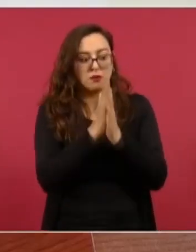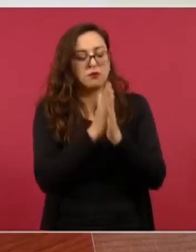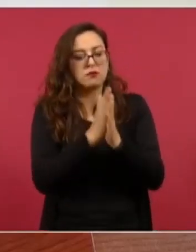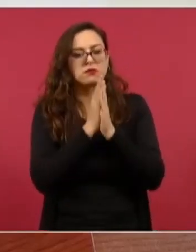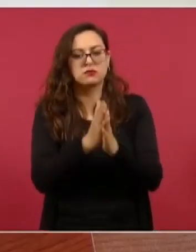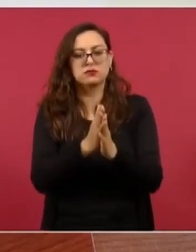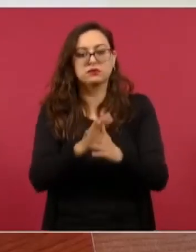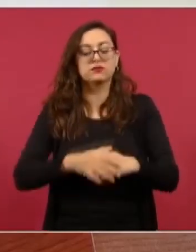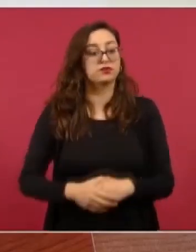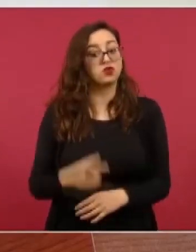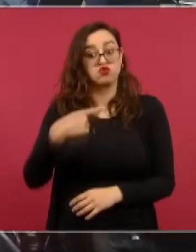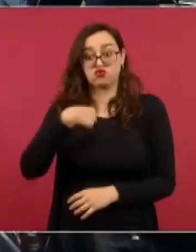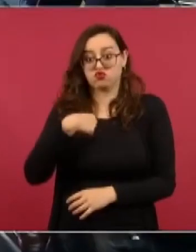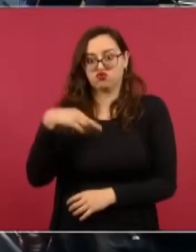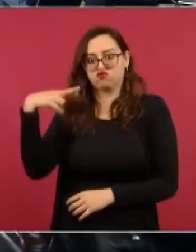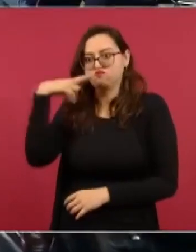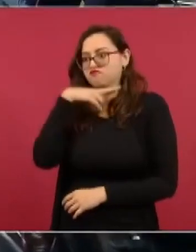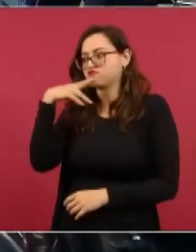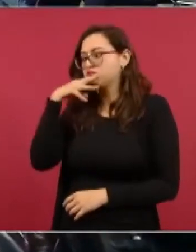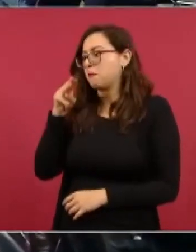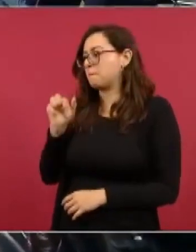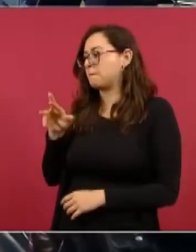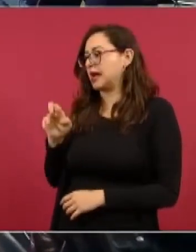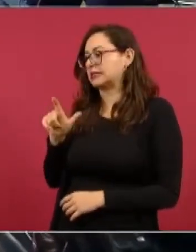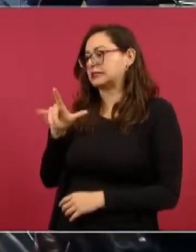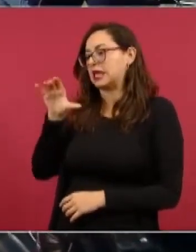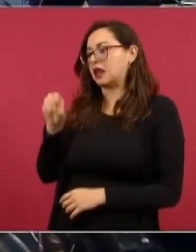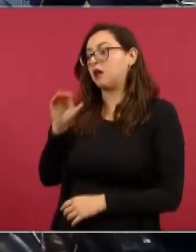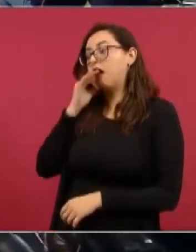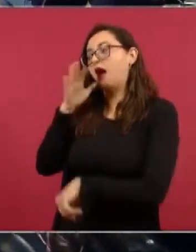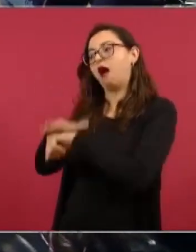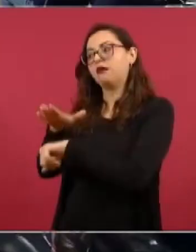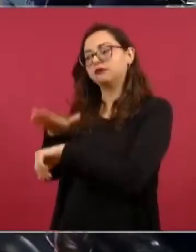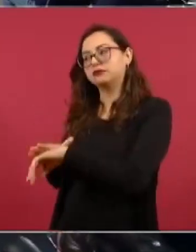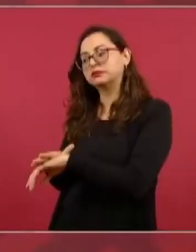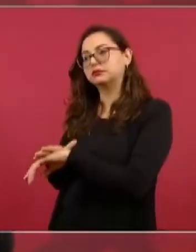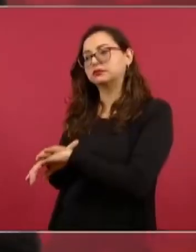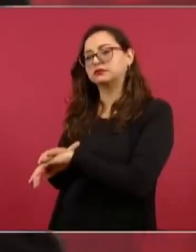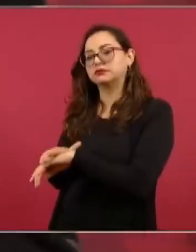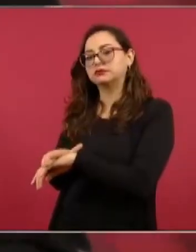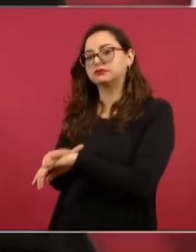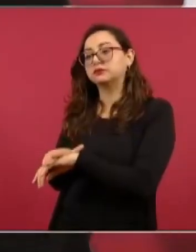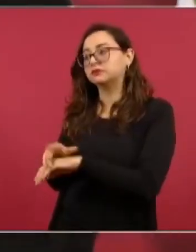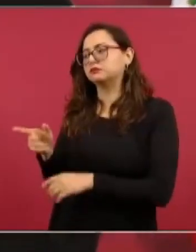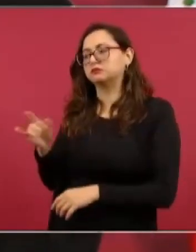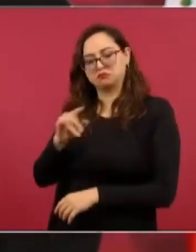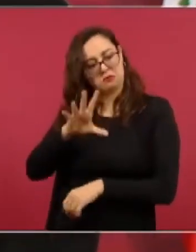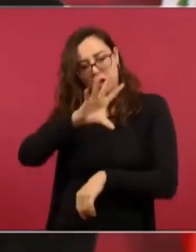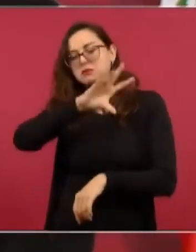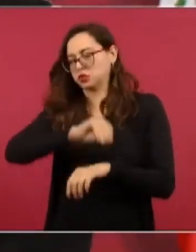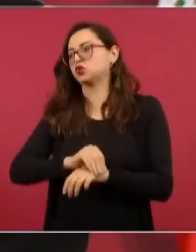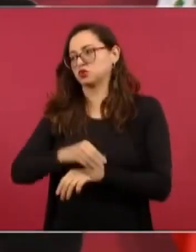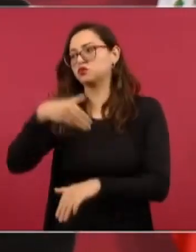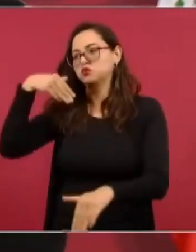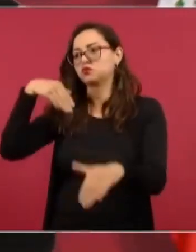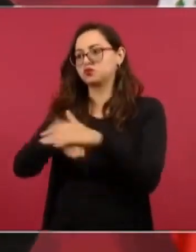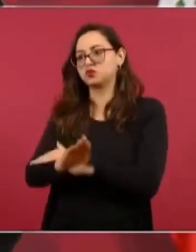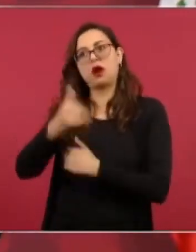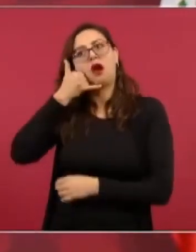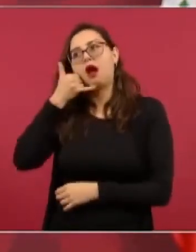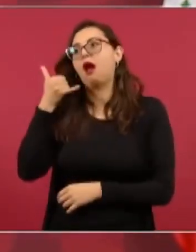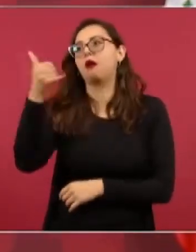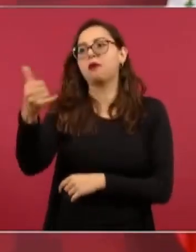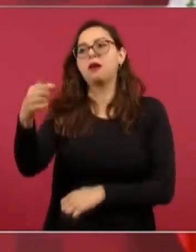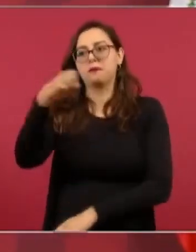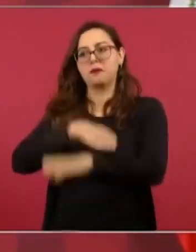Busqué a Marcelo Ebrard y le informé y le dije que se hablara con el